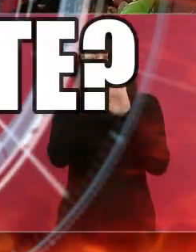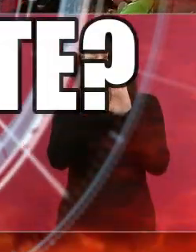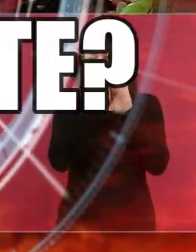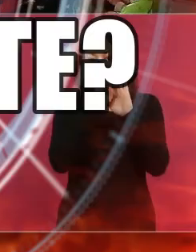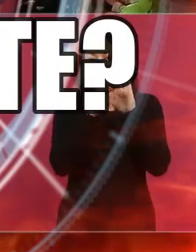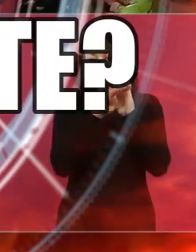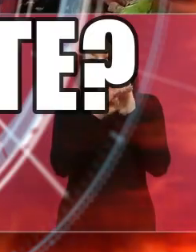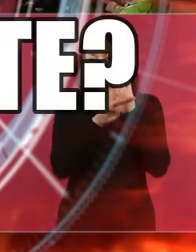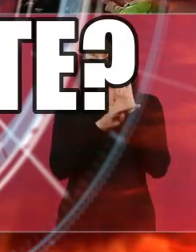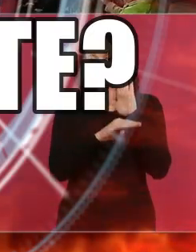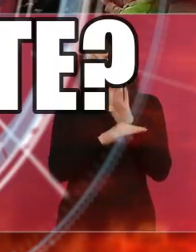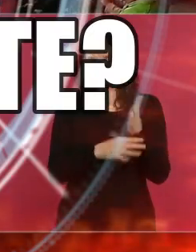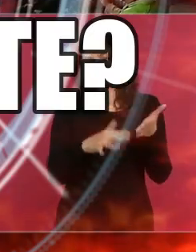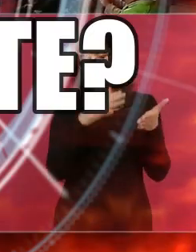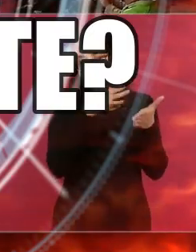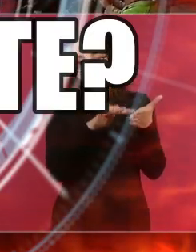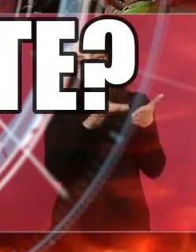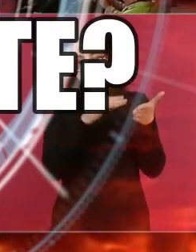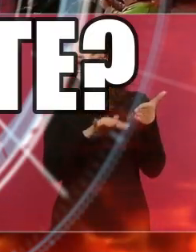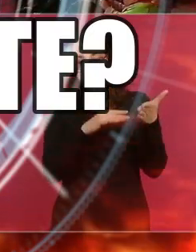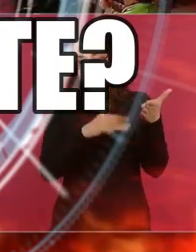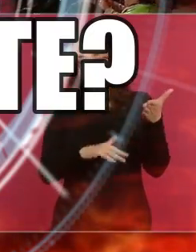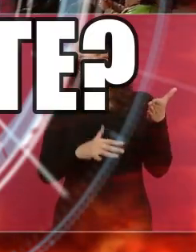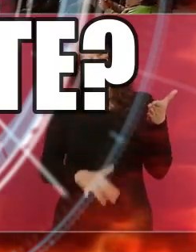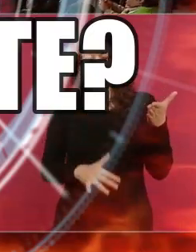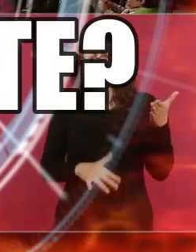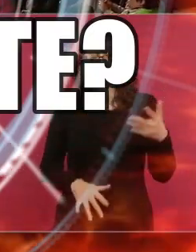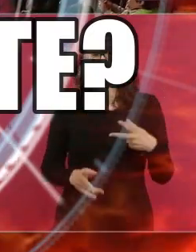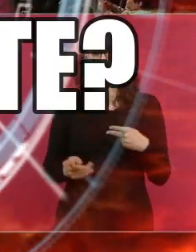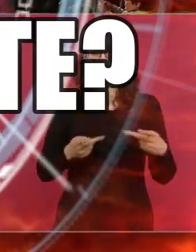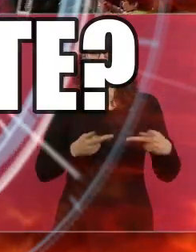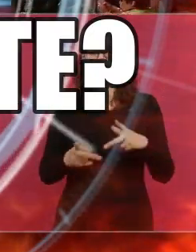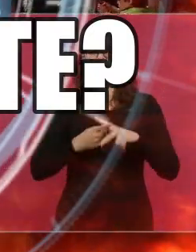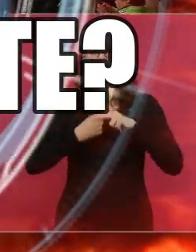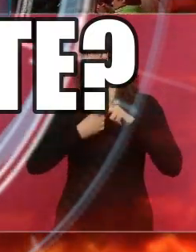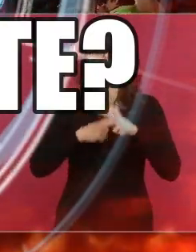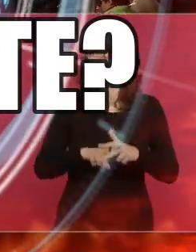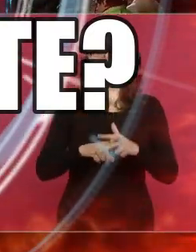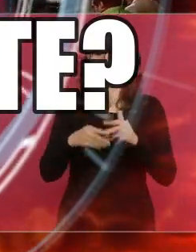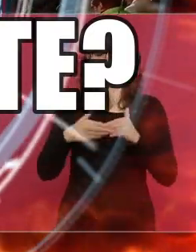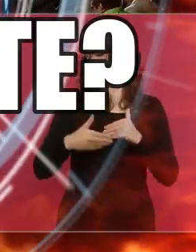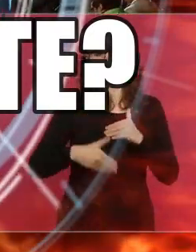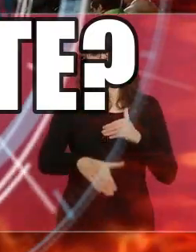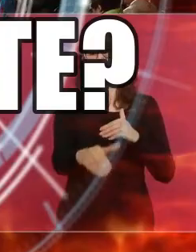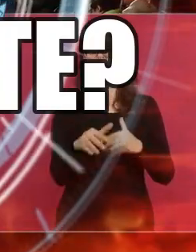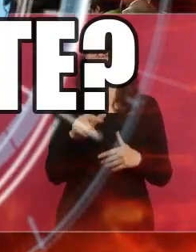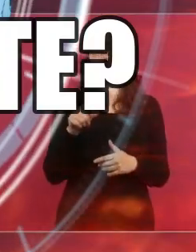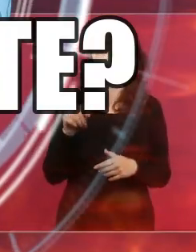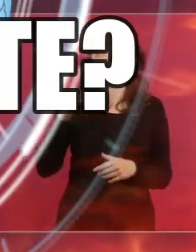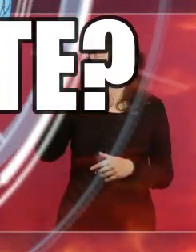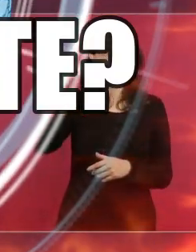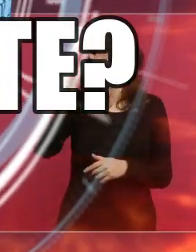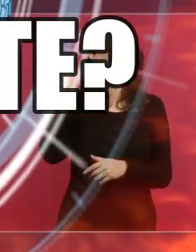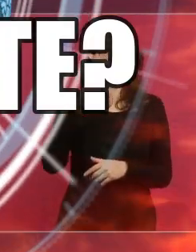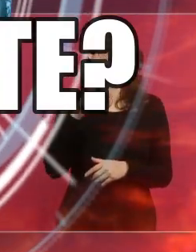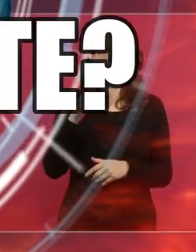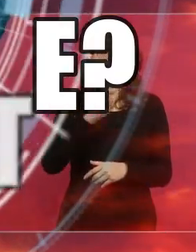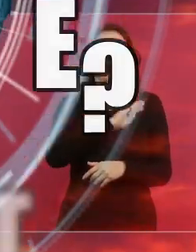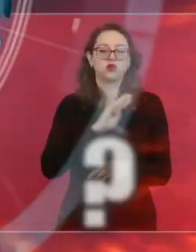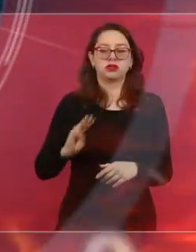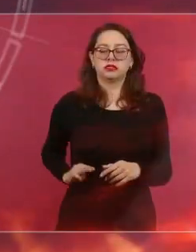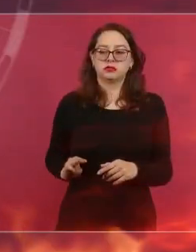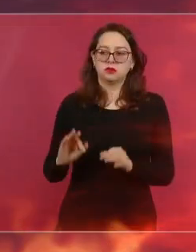Son 20 acciones con las que buscan, según ellos, rehabilitar todos los servicios y apoyar económicamente a la población de